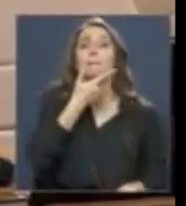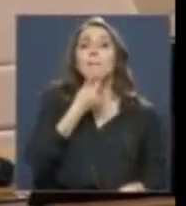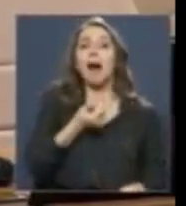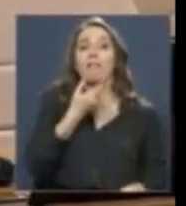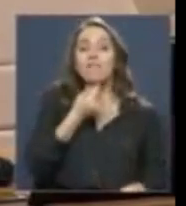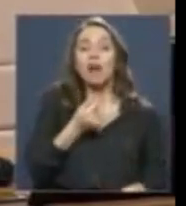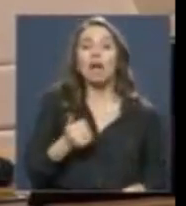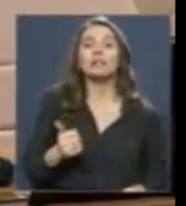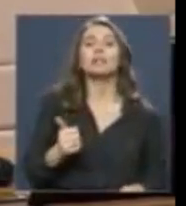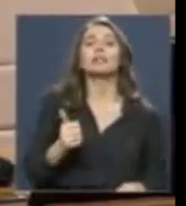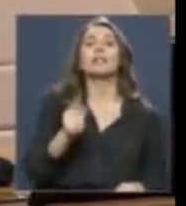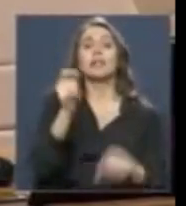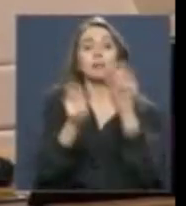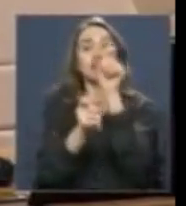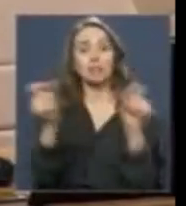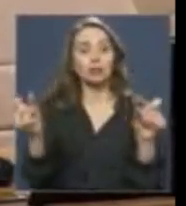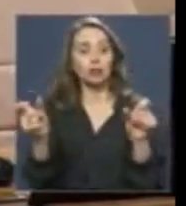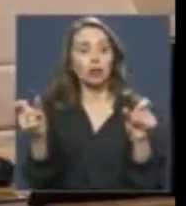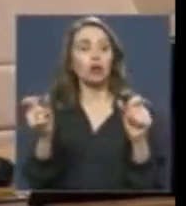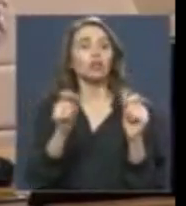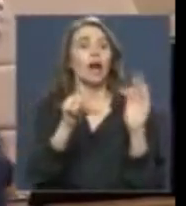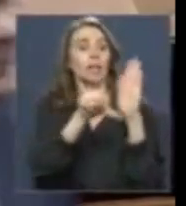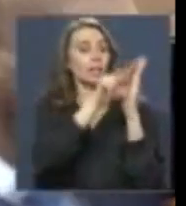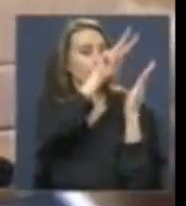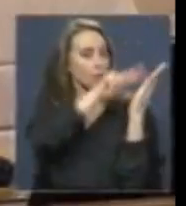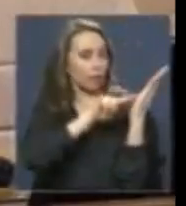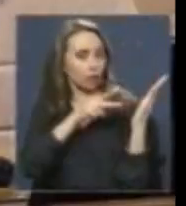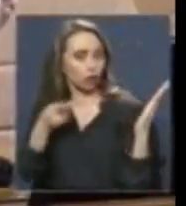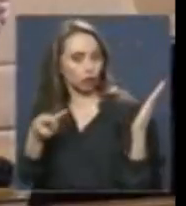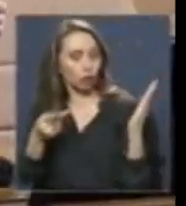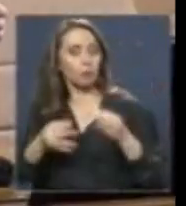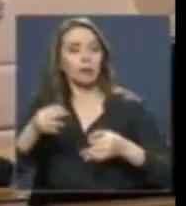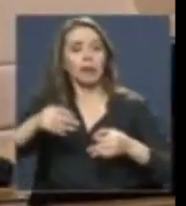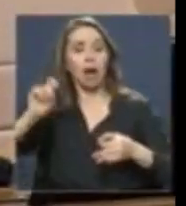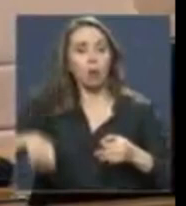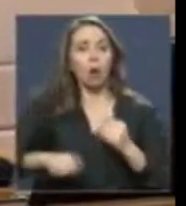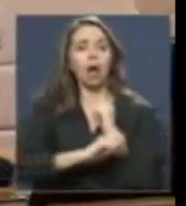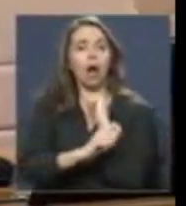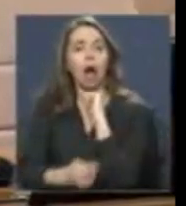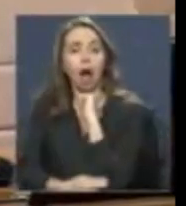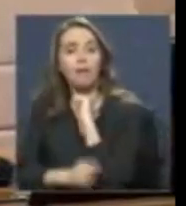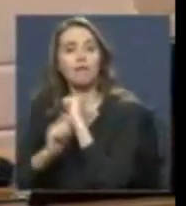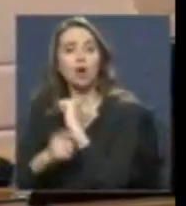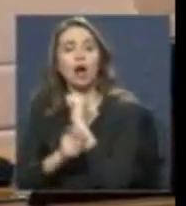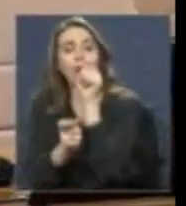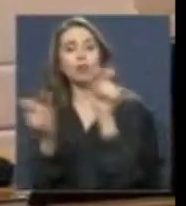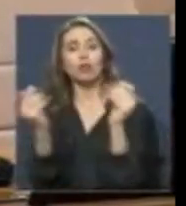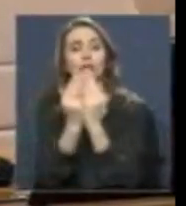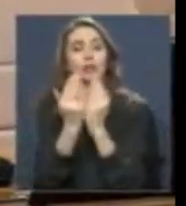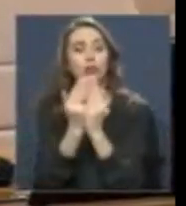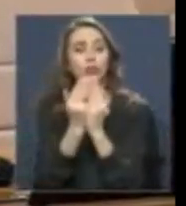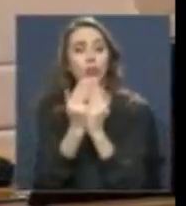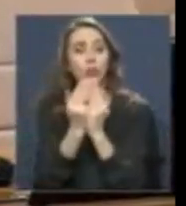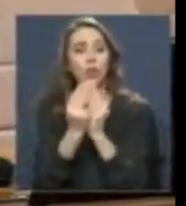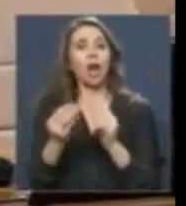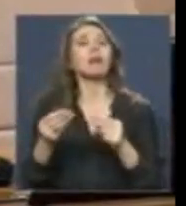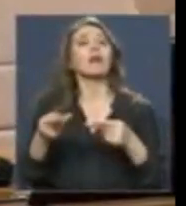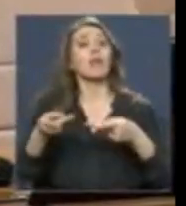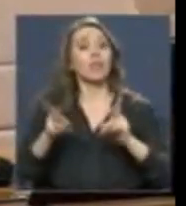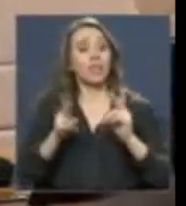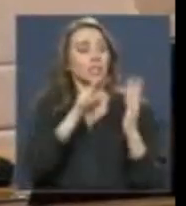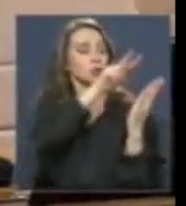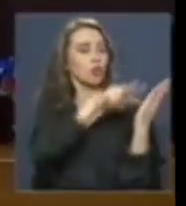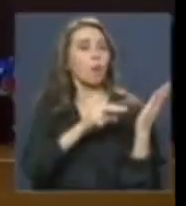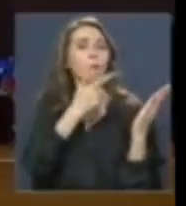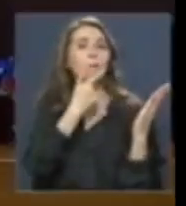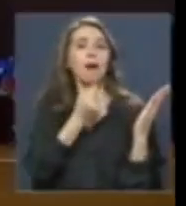del derecho a los intérpretes de la ley, a los jueces, a los abogados y a los estudiantes de derechos. Gracias, Presidente.